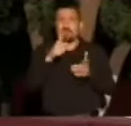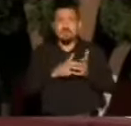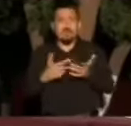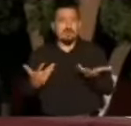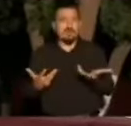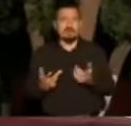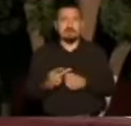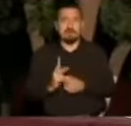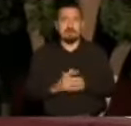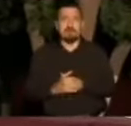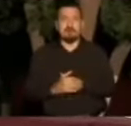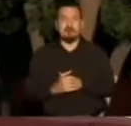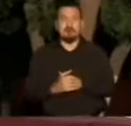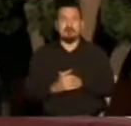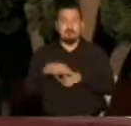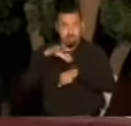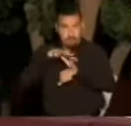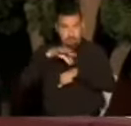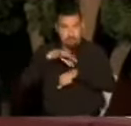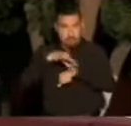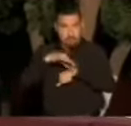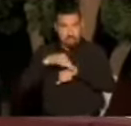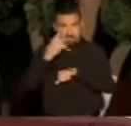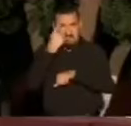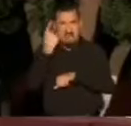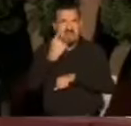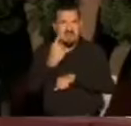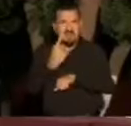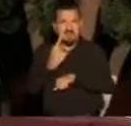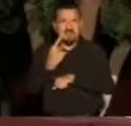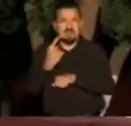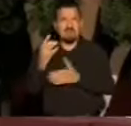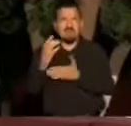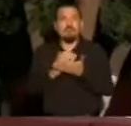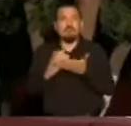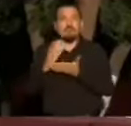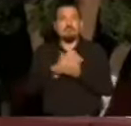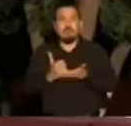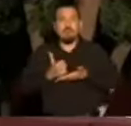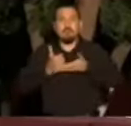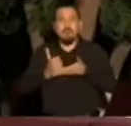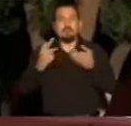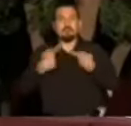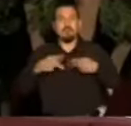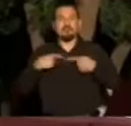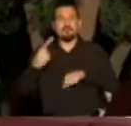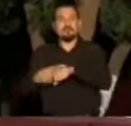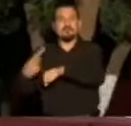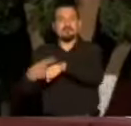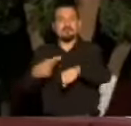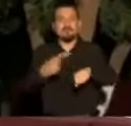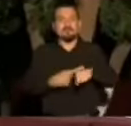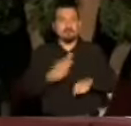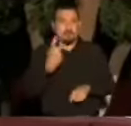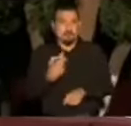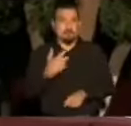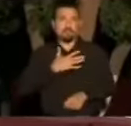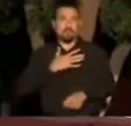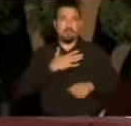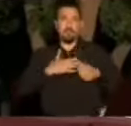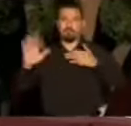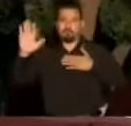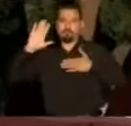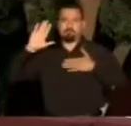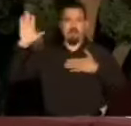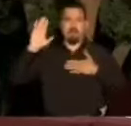Pero los médicos son para curar a la gente. Entonces, mi compromiso